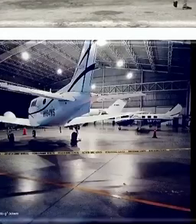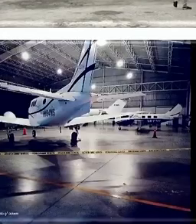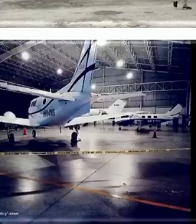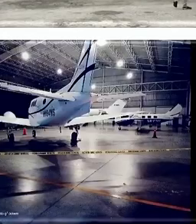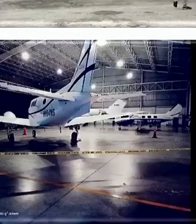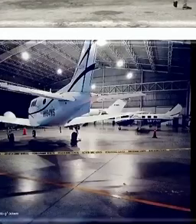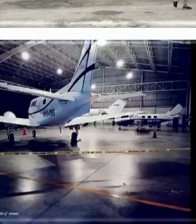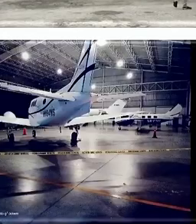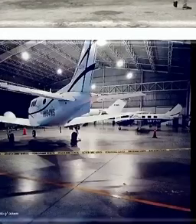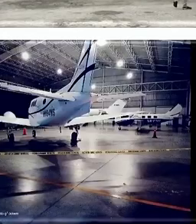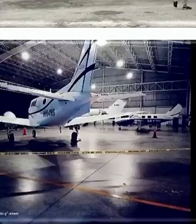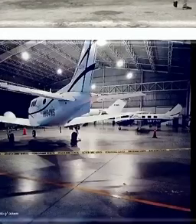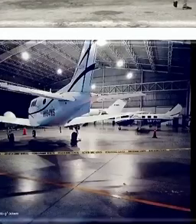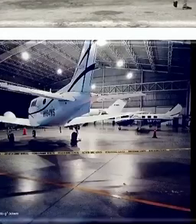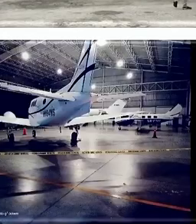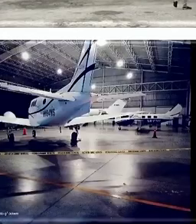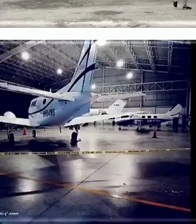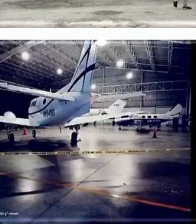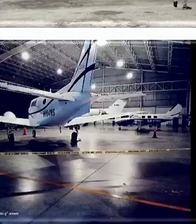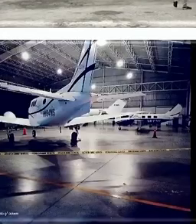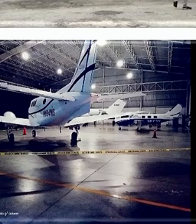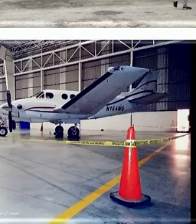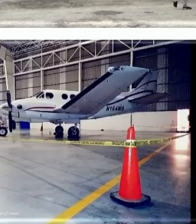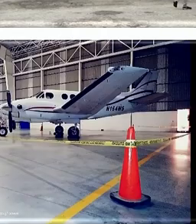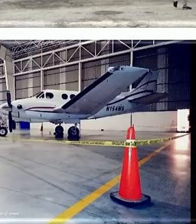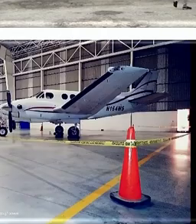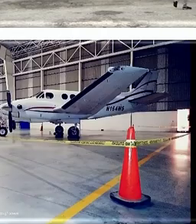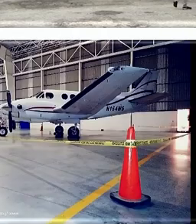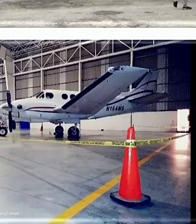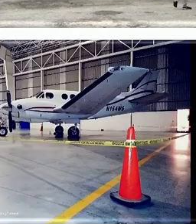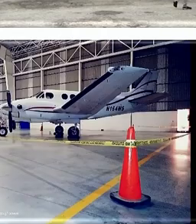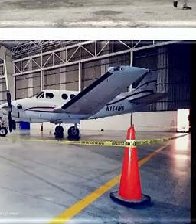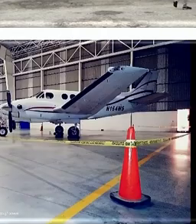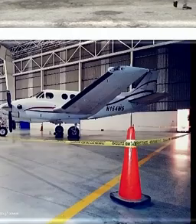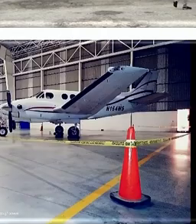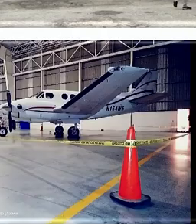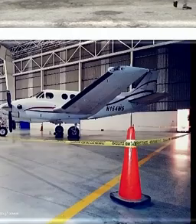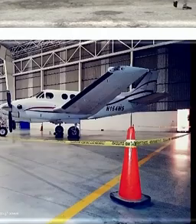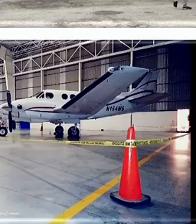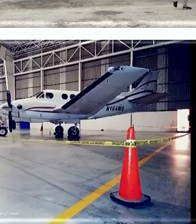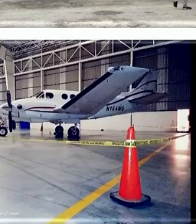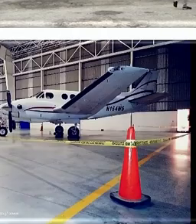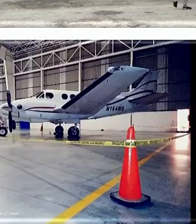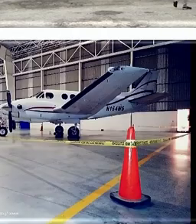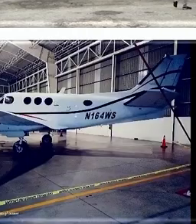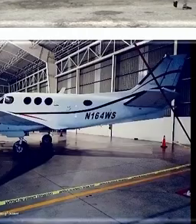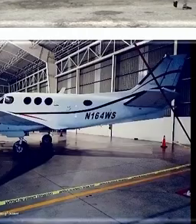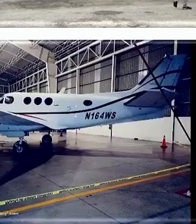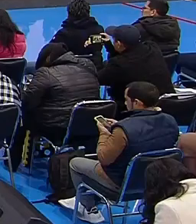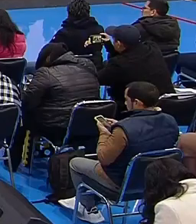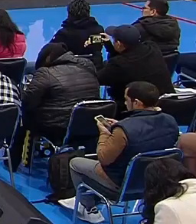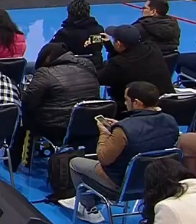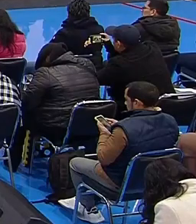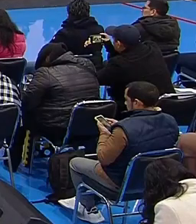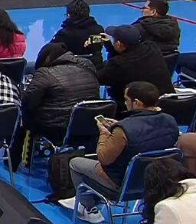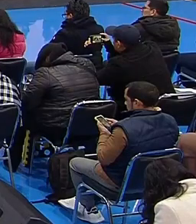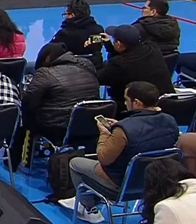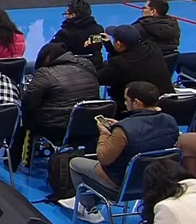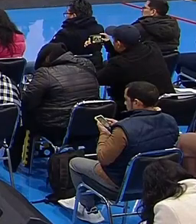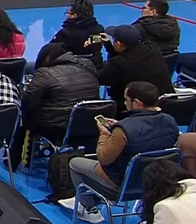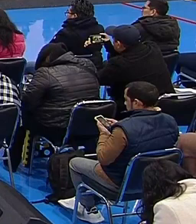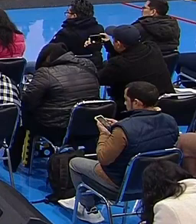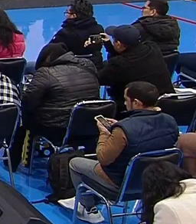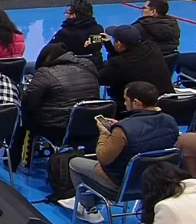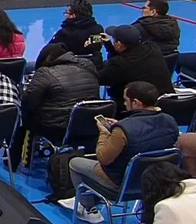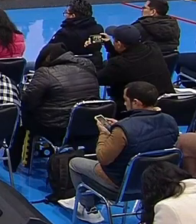el Estado han existido dos trabajos de inteligencia aérea que han llevado a asegurar dos aeronaves. En búsqueda y